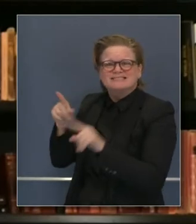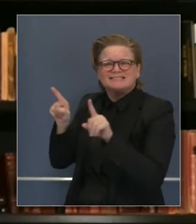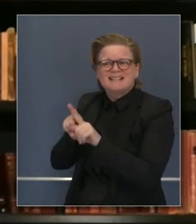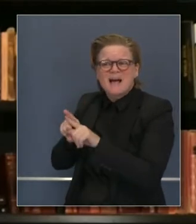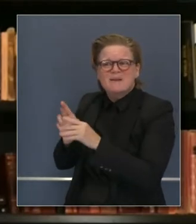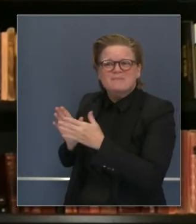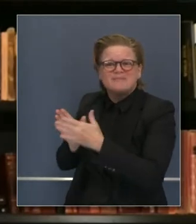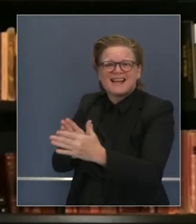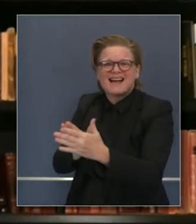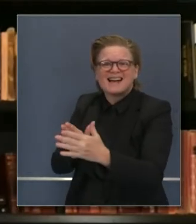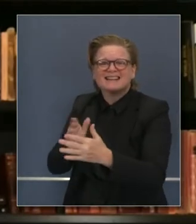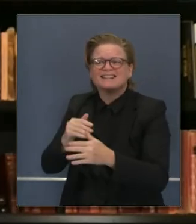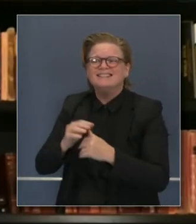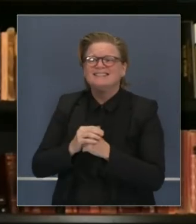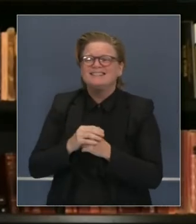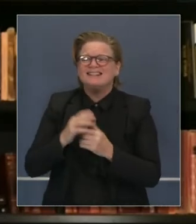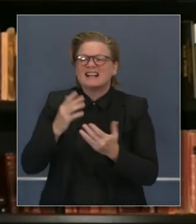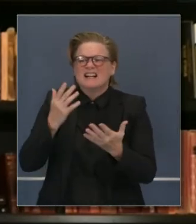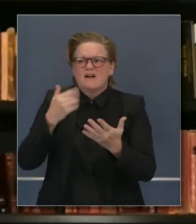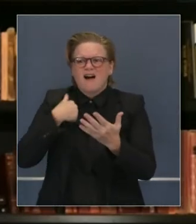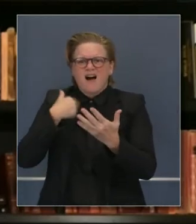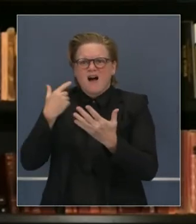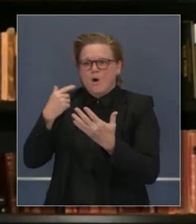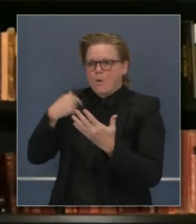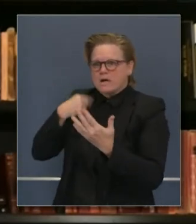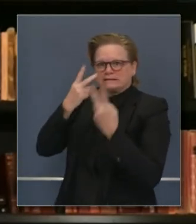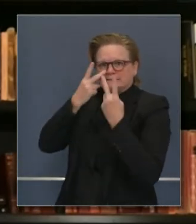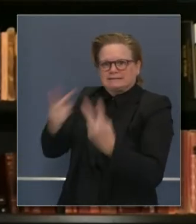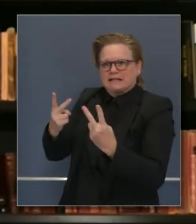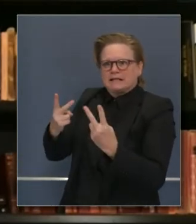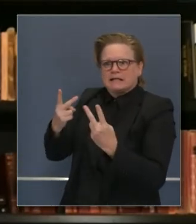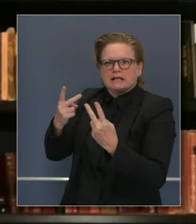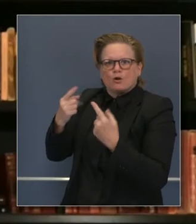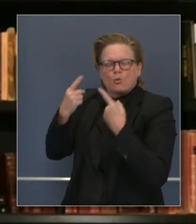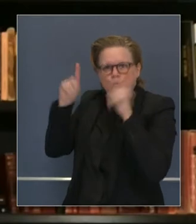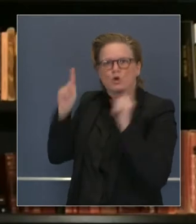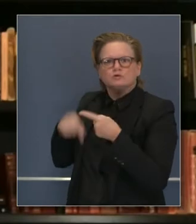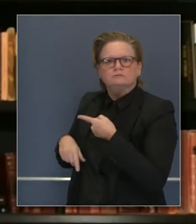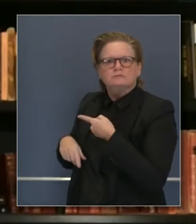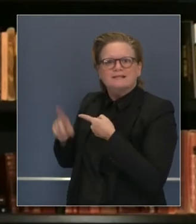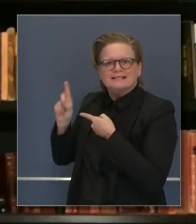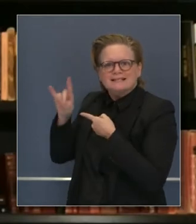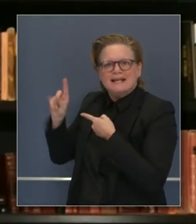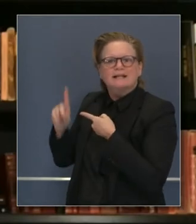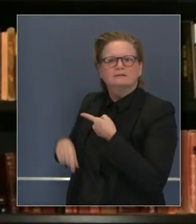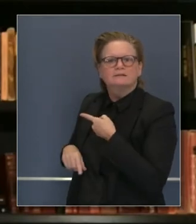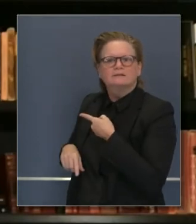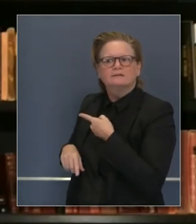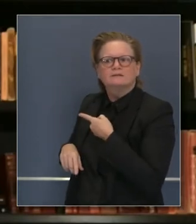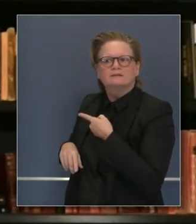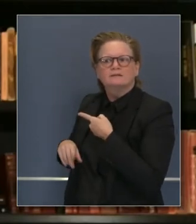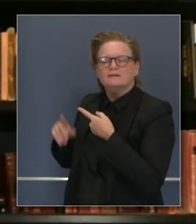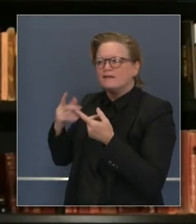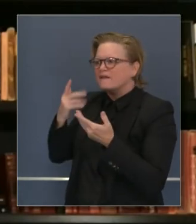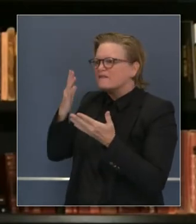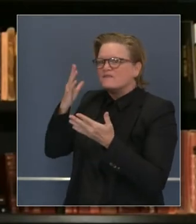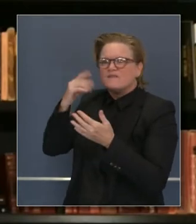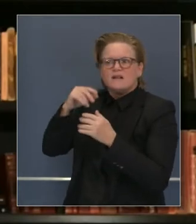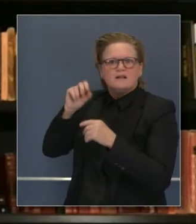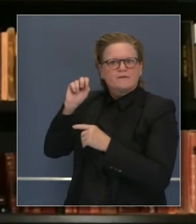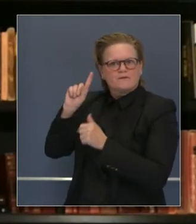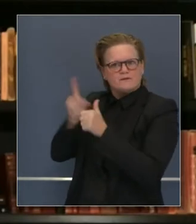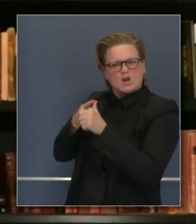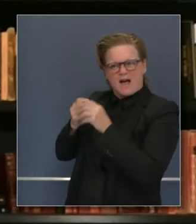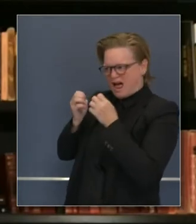prácticas, no farmacéuticas. Y esa es la evidencia. Los datos son abrumadores, los hechos, los resultados de ese